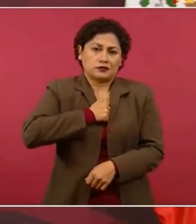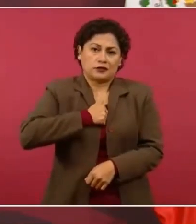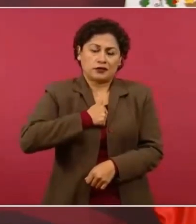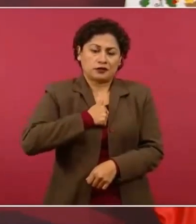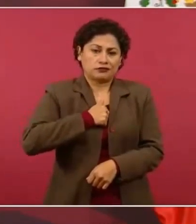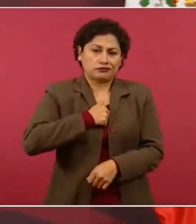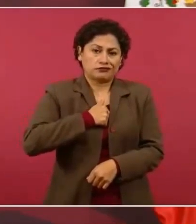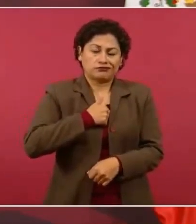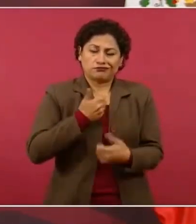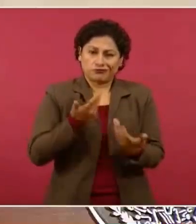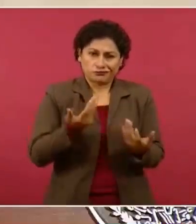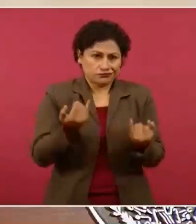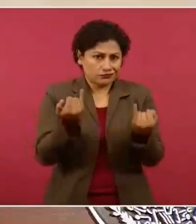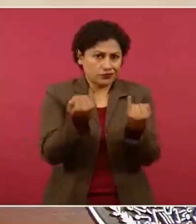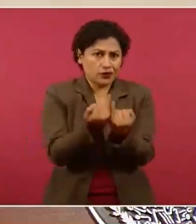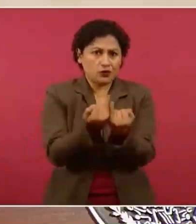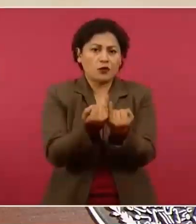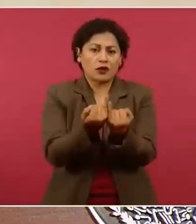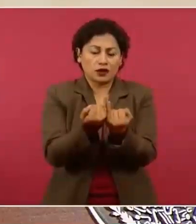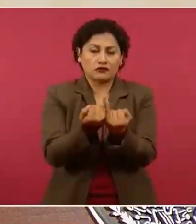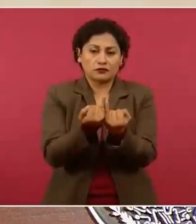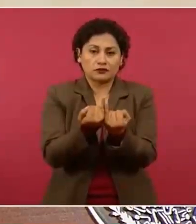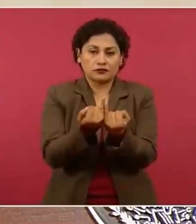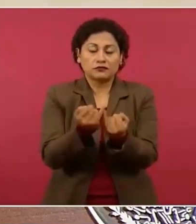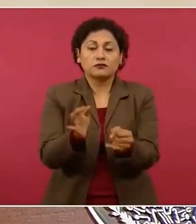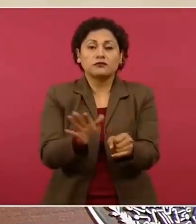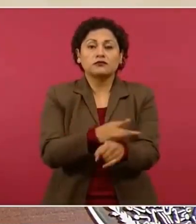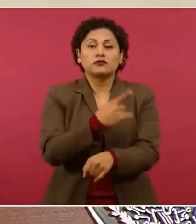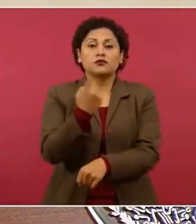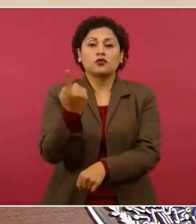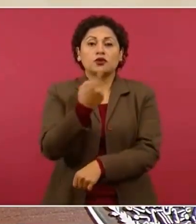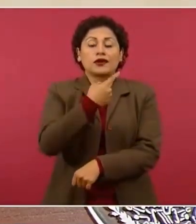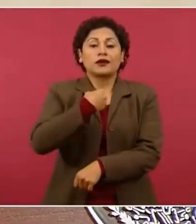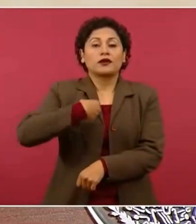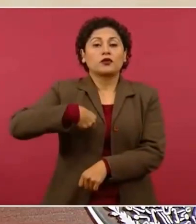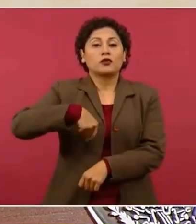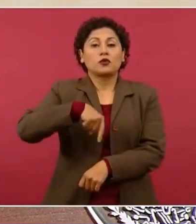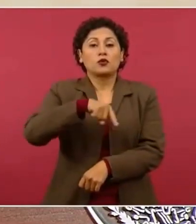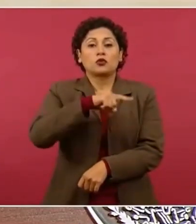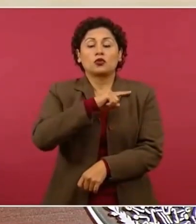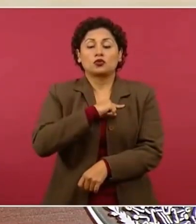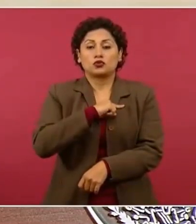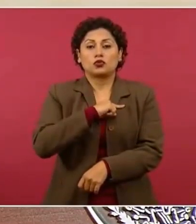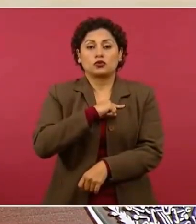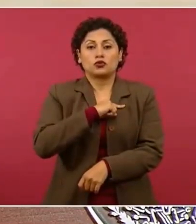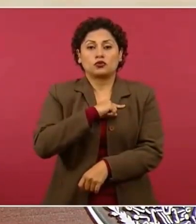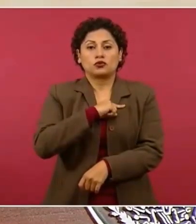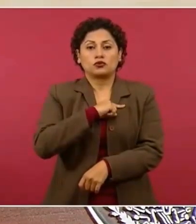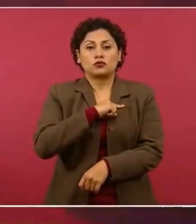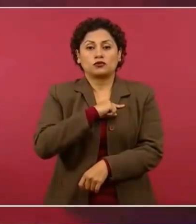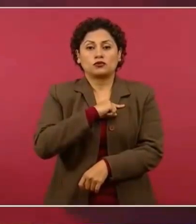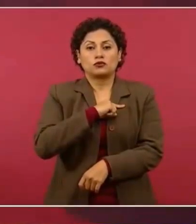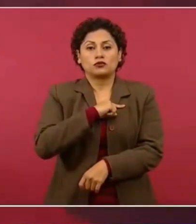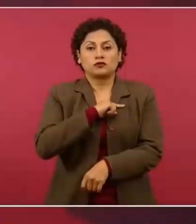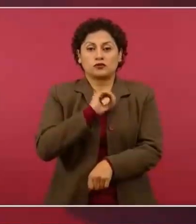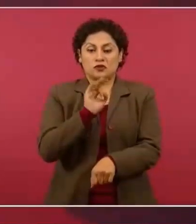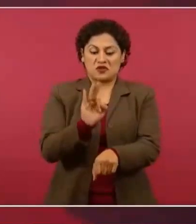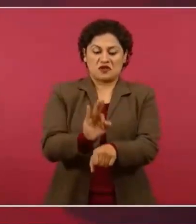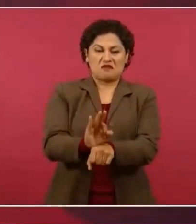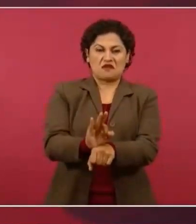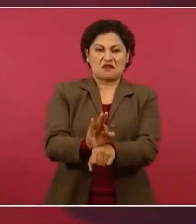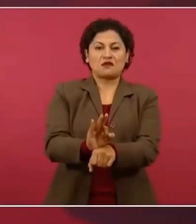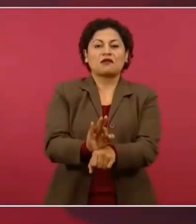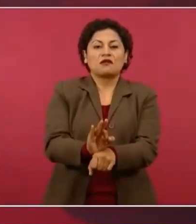Nosotros estamos por la defensa de la vida.